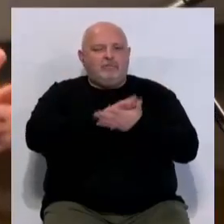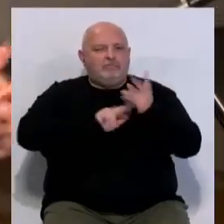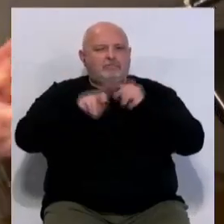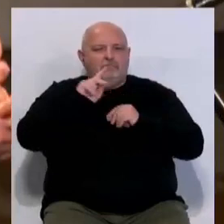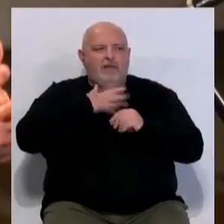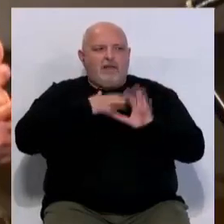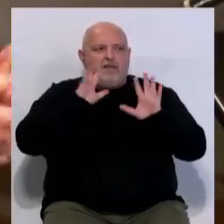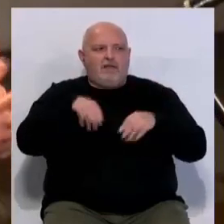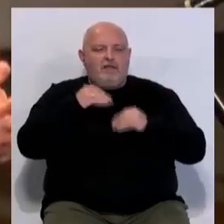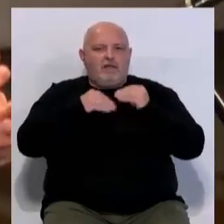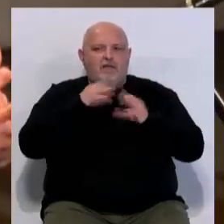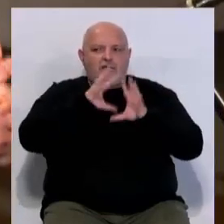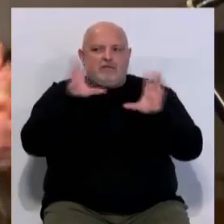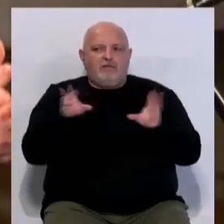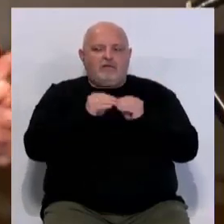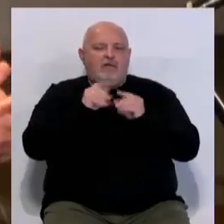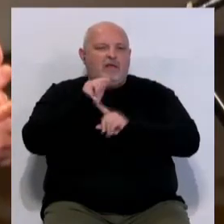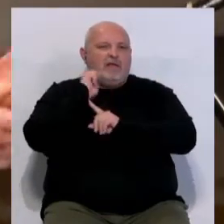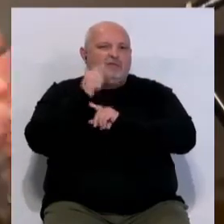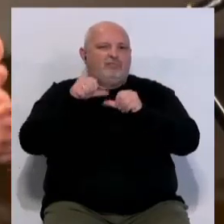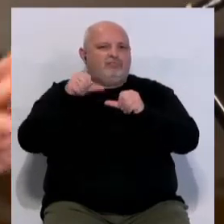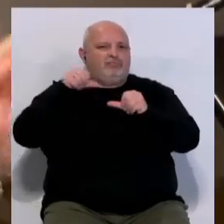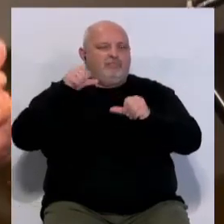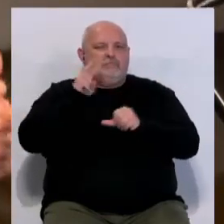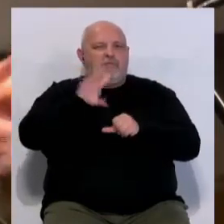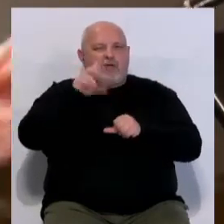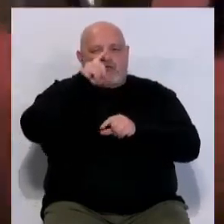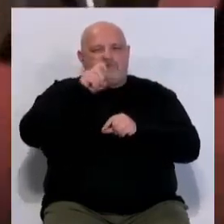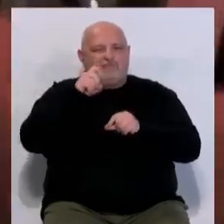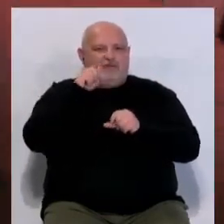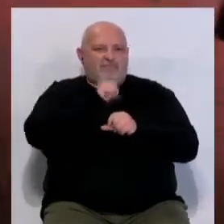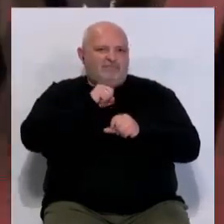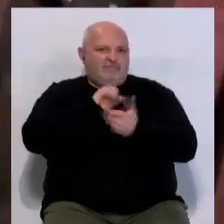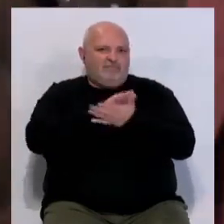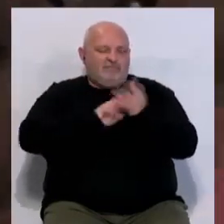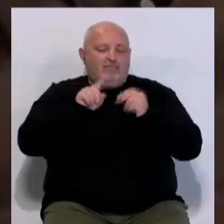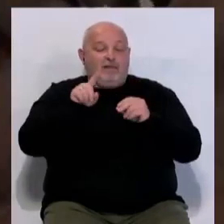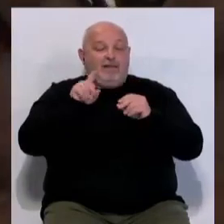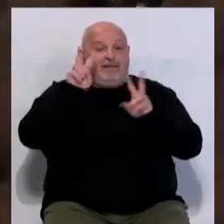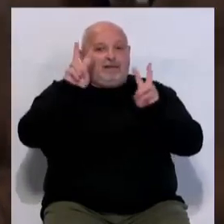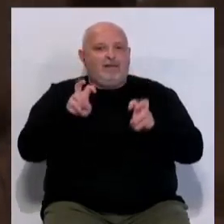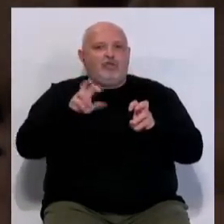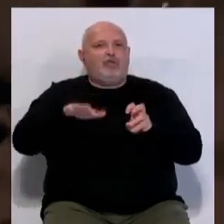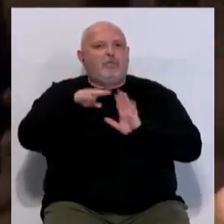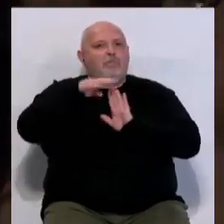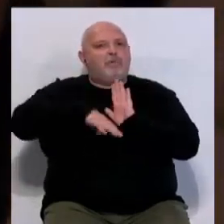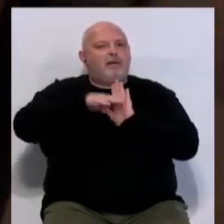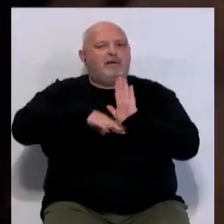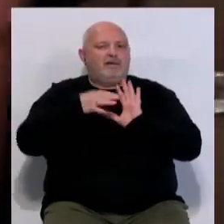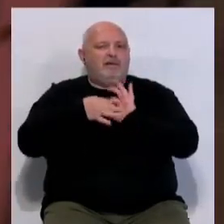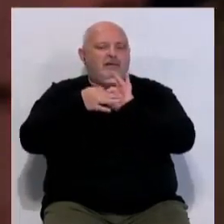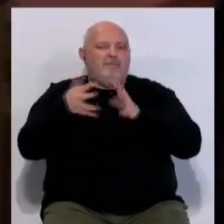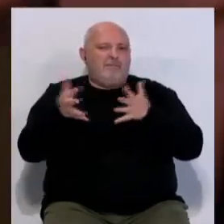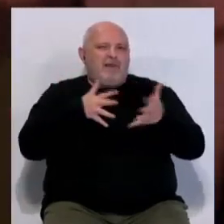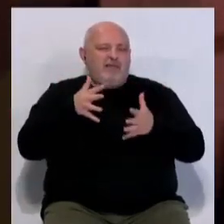señeros de Cádiz hace un repaso por los éxitos de sus 25 años de carrera. El estreno de la obra ha sido dentro de la programación de